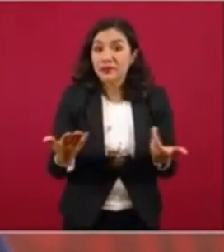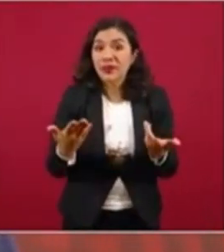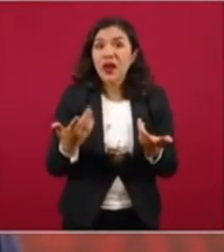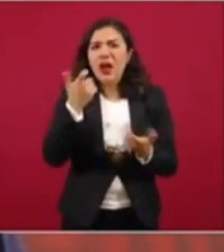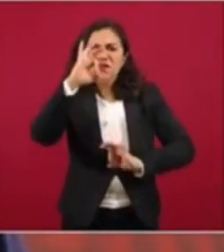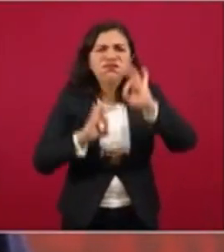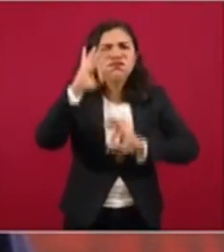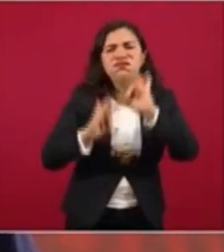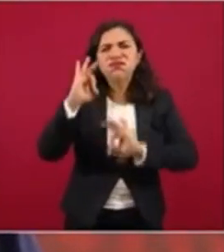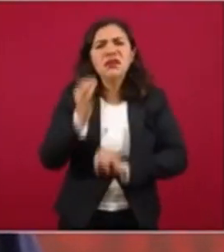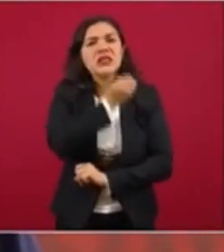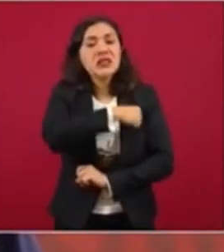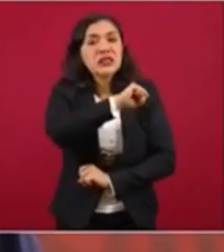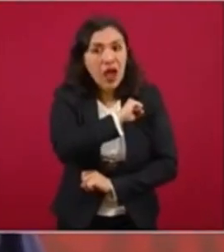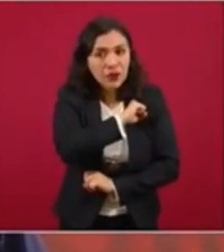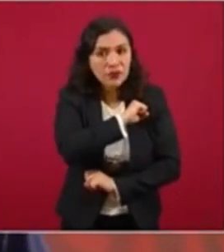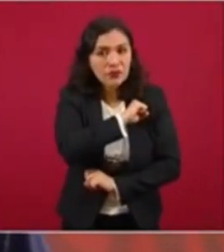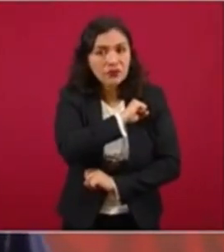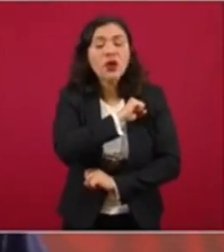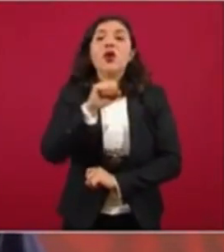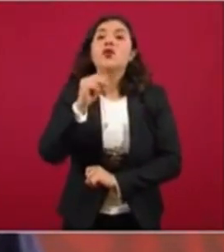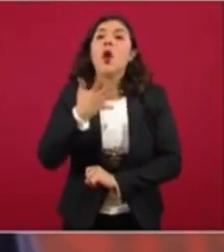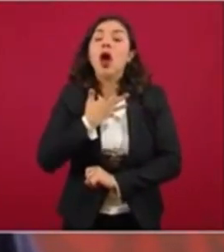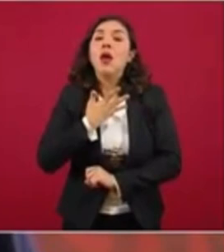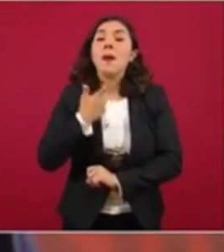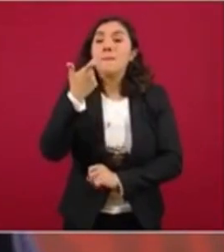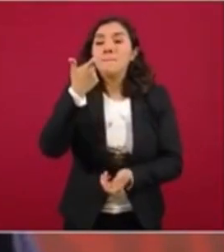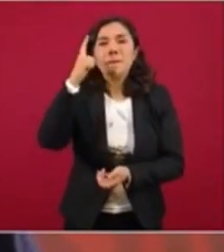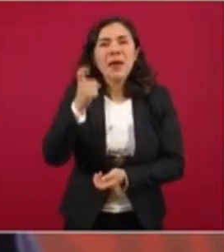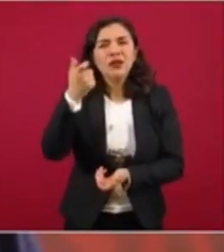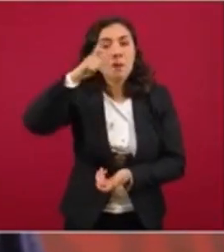finanzas públicas sanas, sin devaluación,